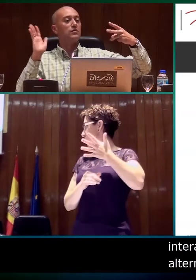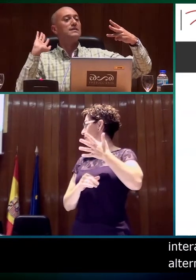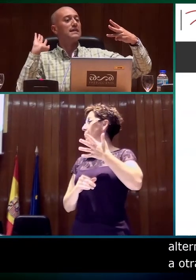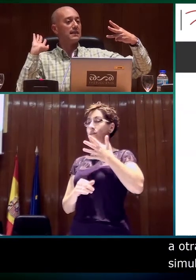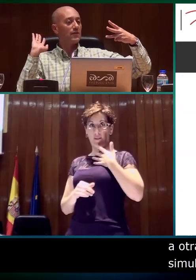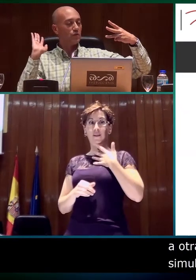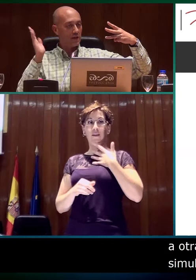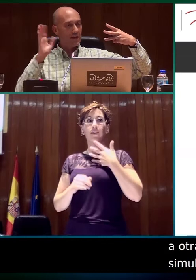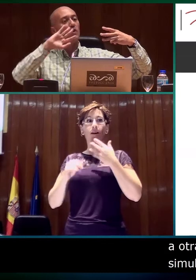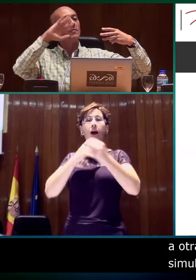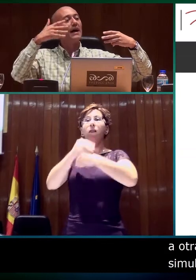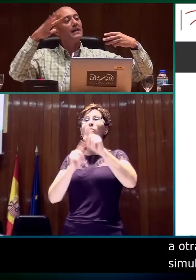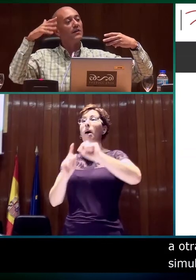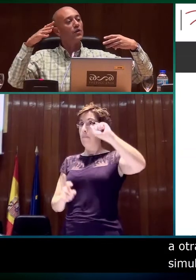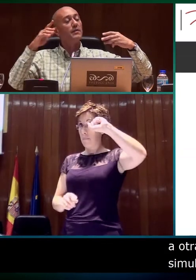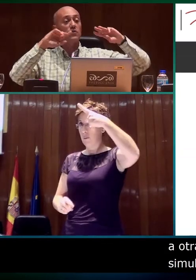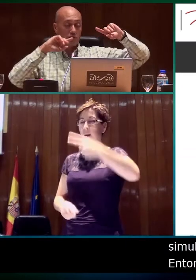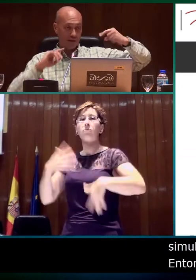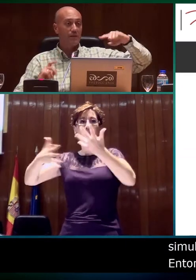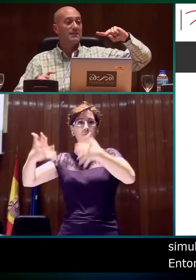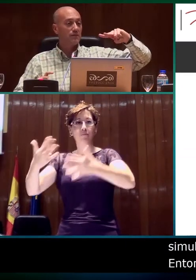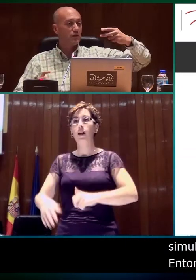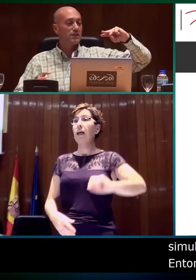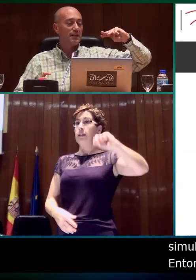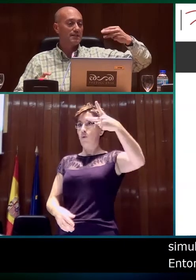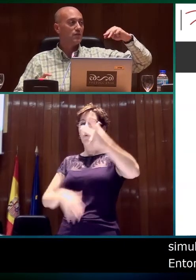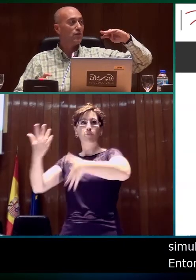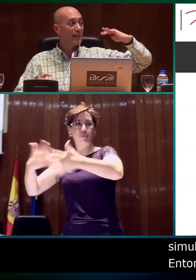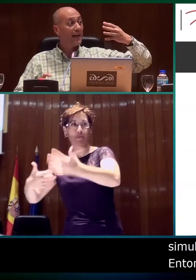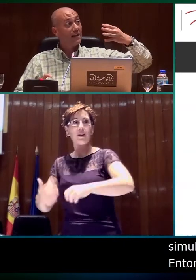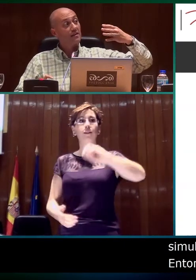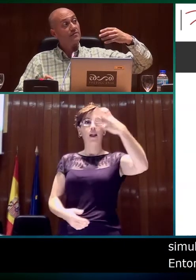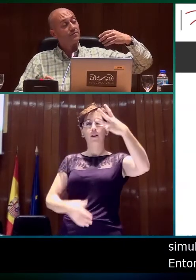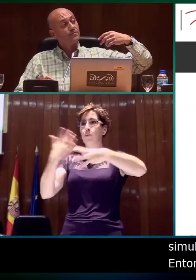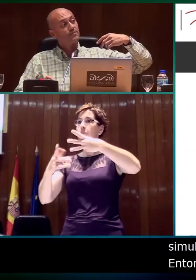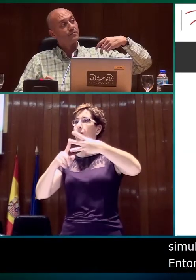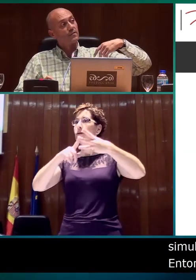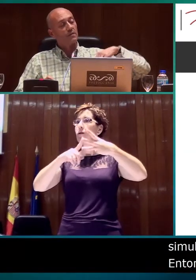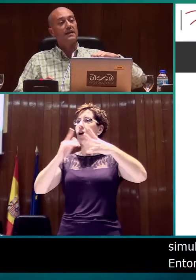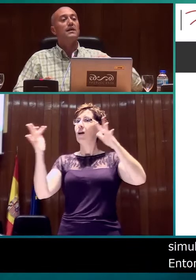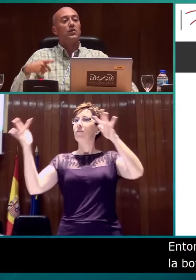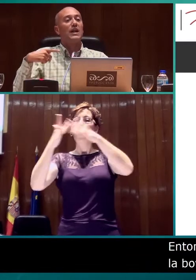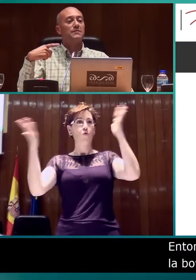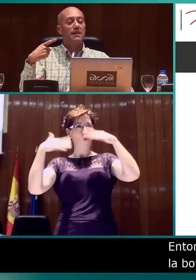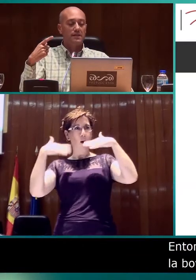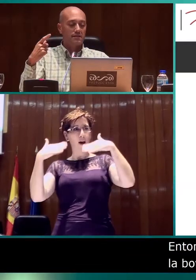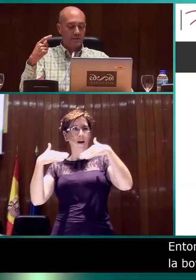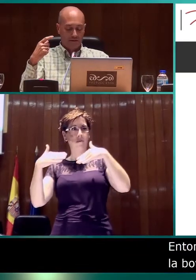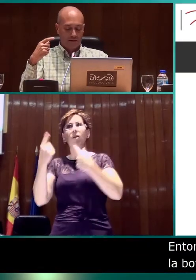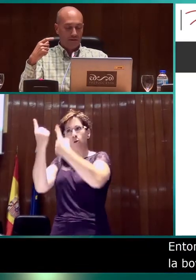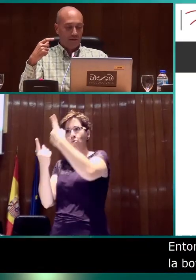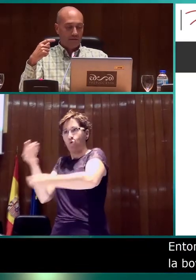y sigue signando, tercero y va añadiendo elementos, a veces sirviéndose del signo ordinal y otras veces,